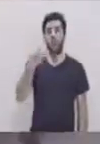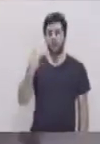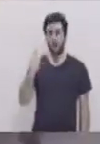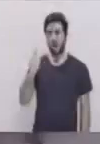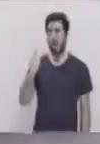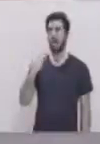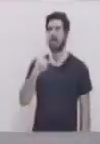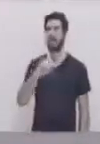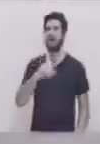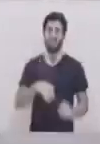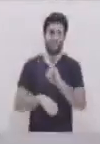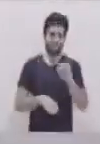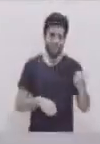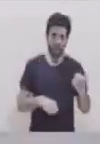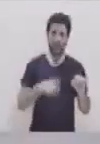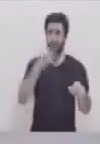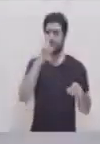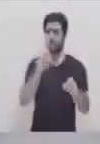derecha.